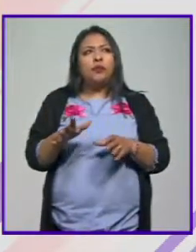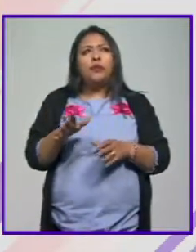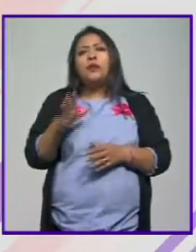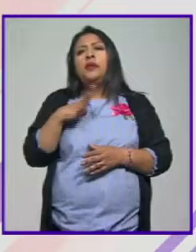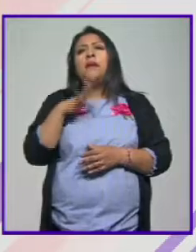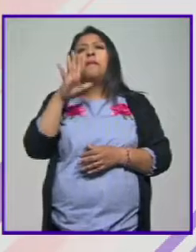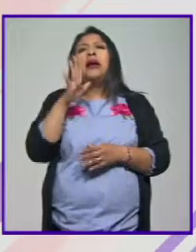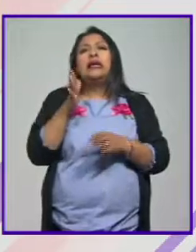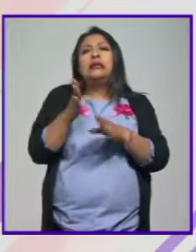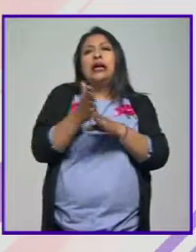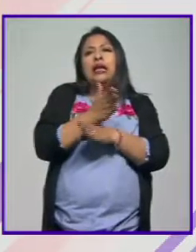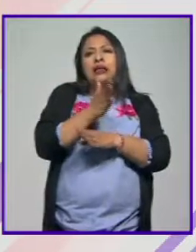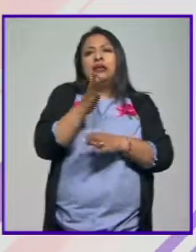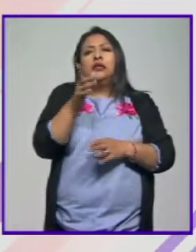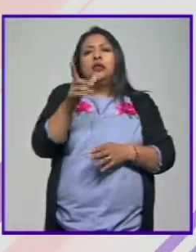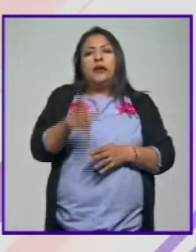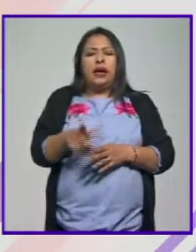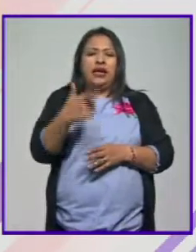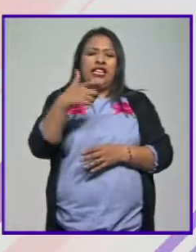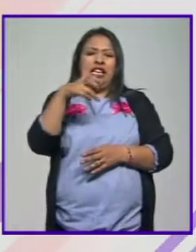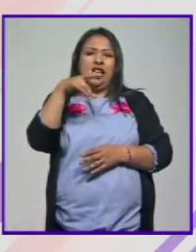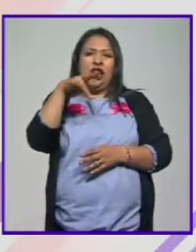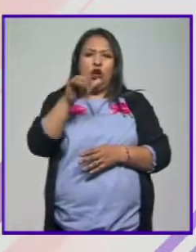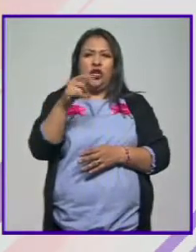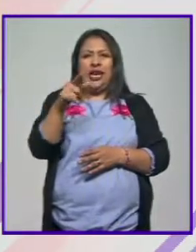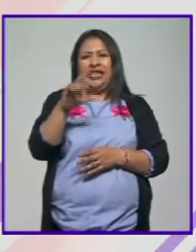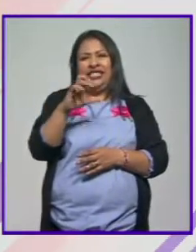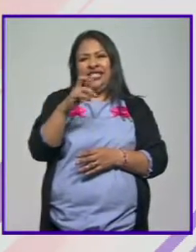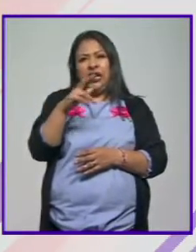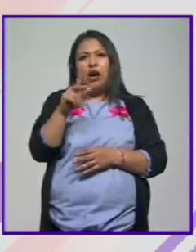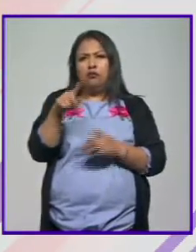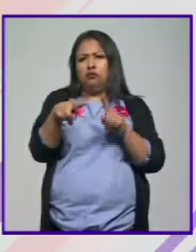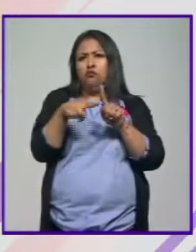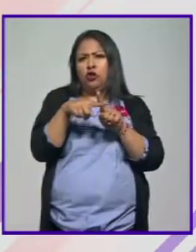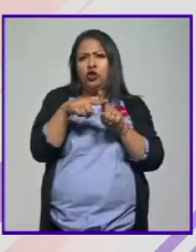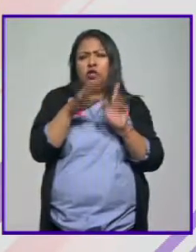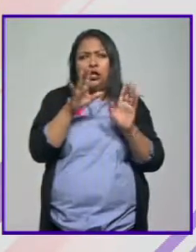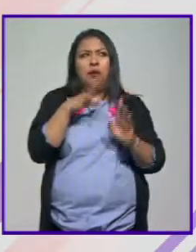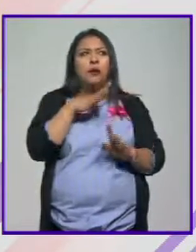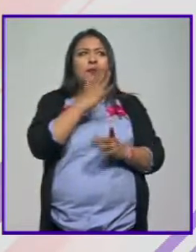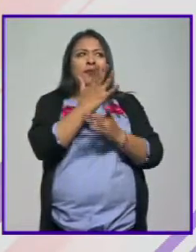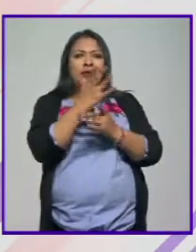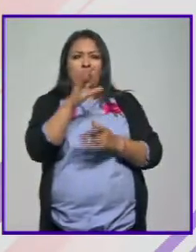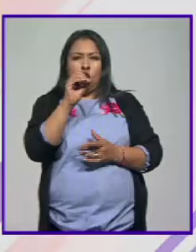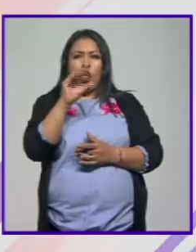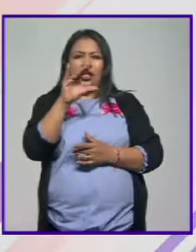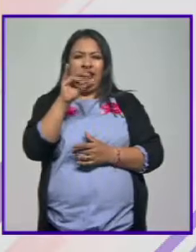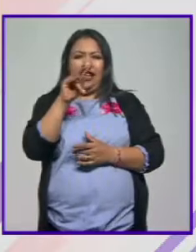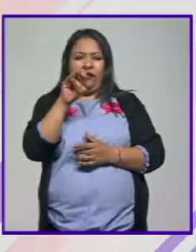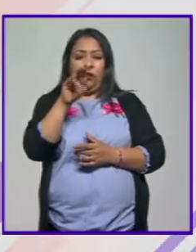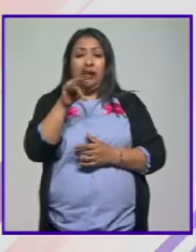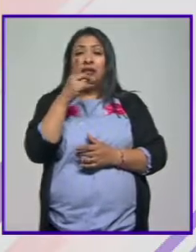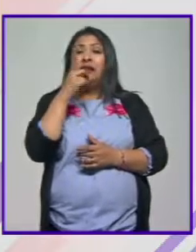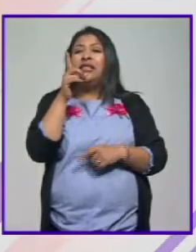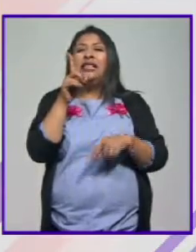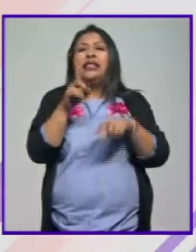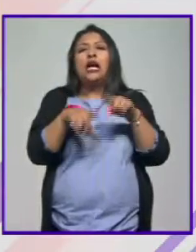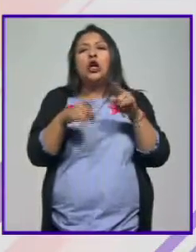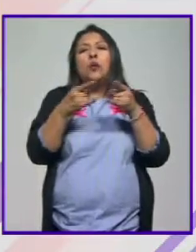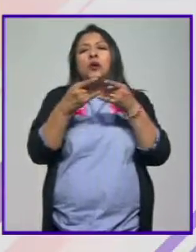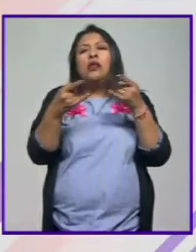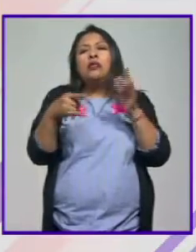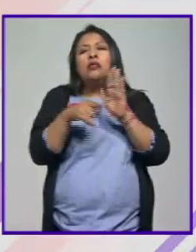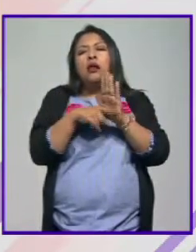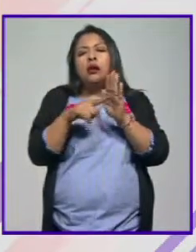como antecedente de ellas, como genealogía de las chicanas, como algo positivo. Como decía Octavio Paz, hay que desmitificar esas